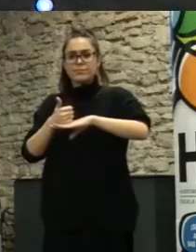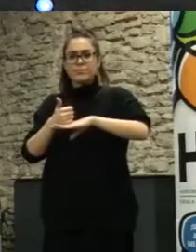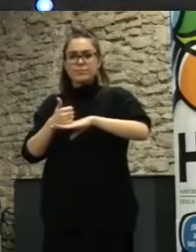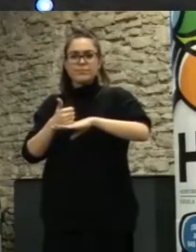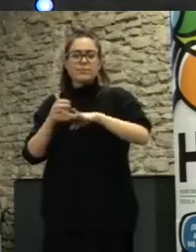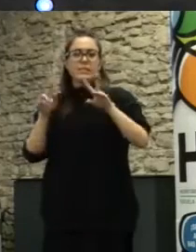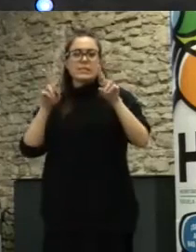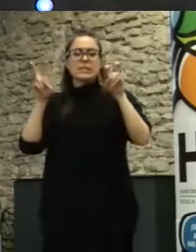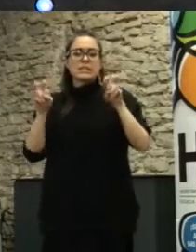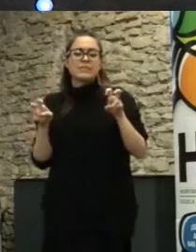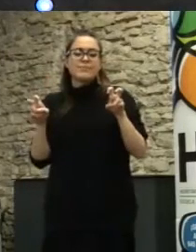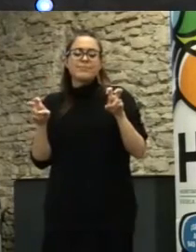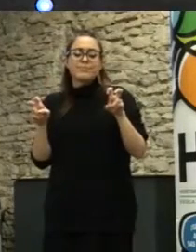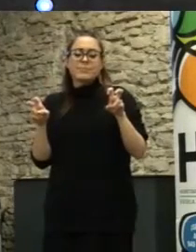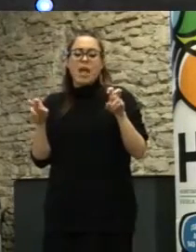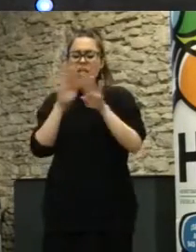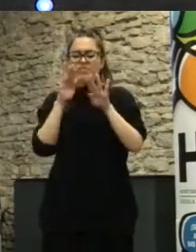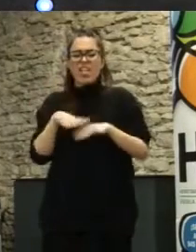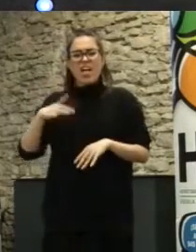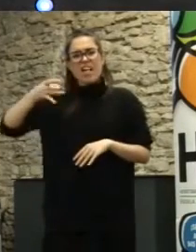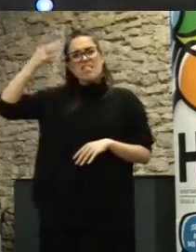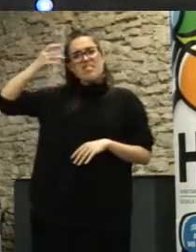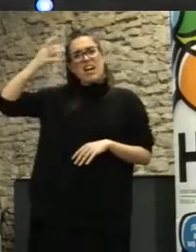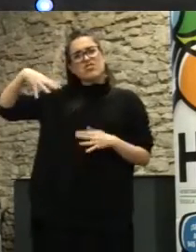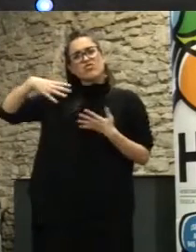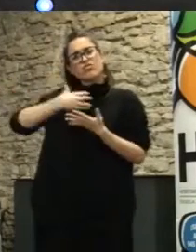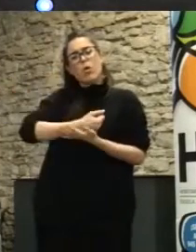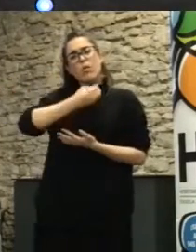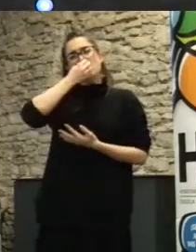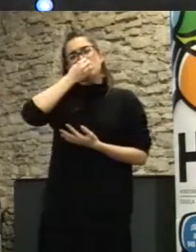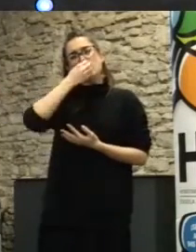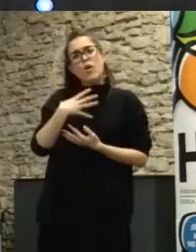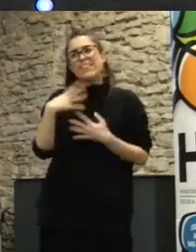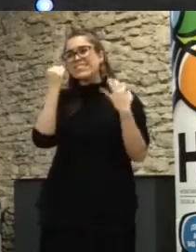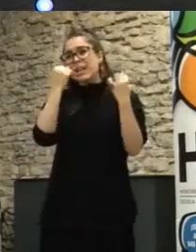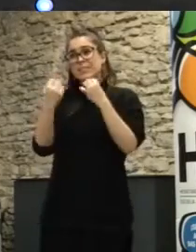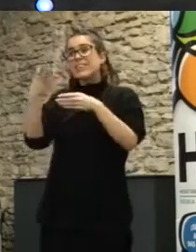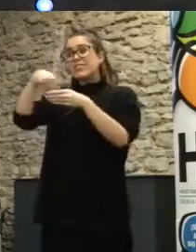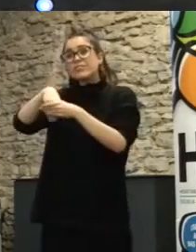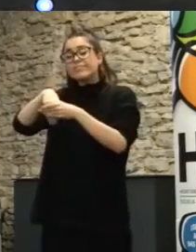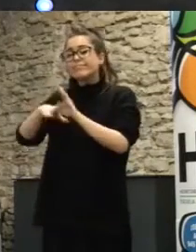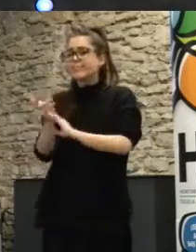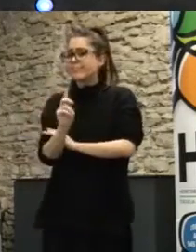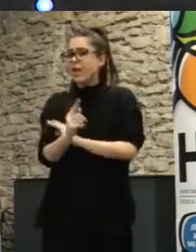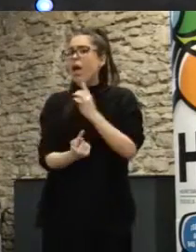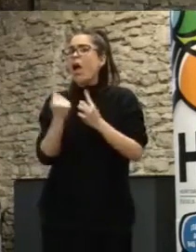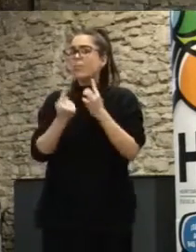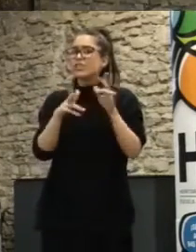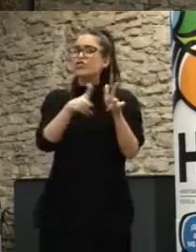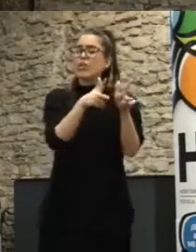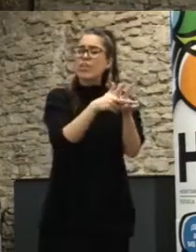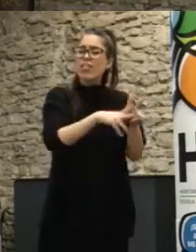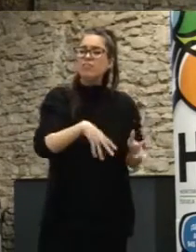no todas las buenas ideas y no todo el conocimiento están en las administraciones sino que la sociedad